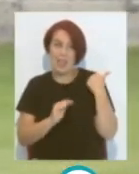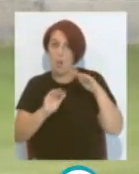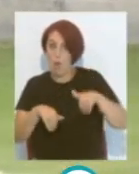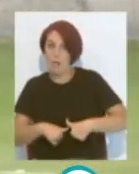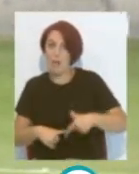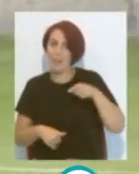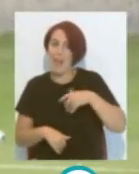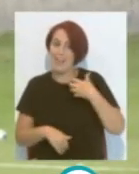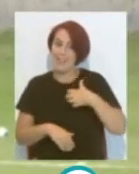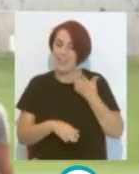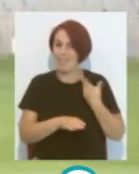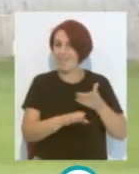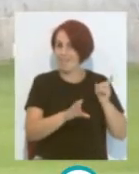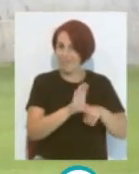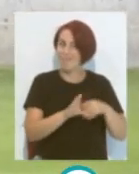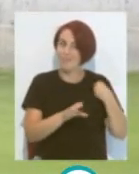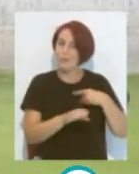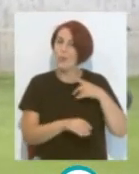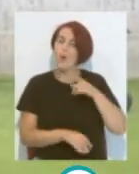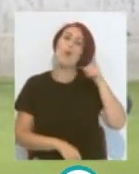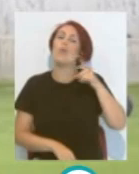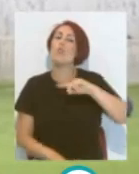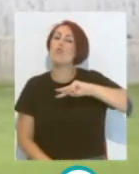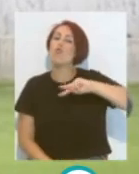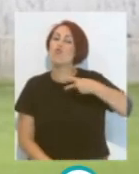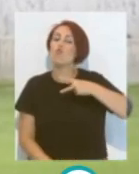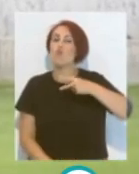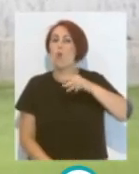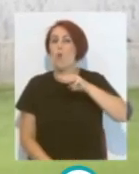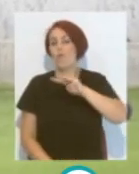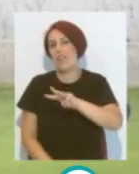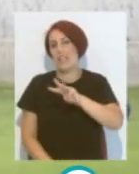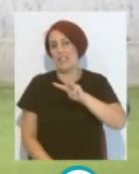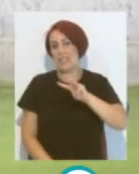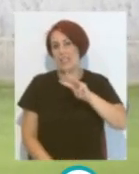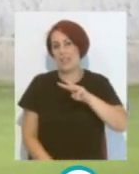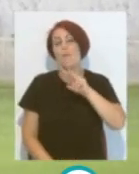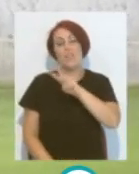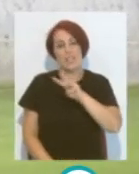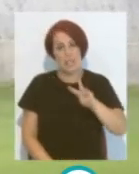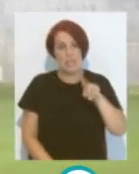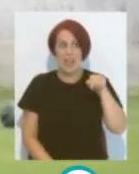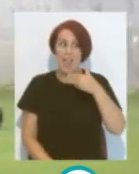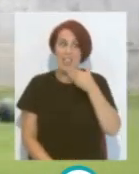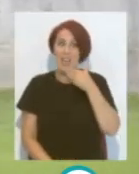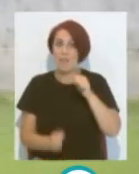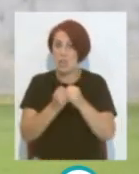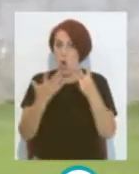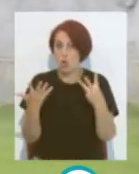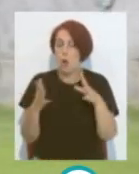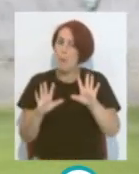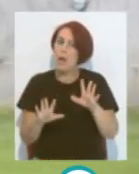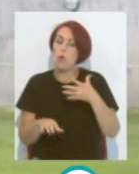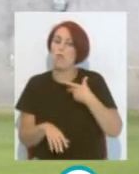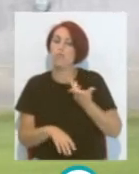participó Con Argentina En la Sub-23 Aunque él tiene 28 años Era el cupo Que podía Permitirse